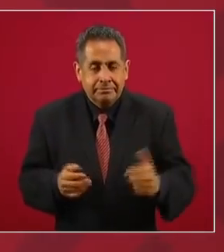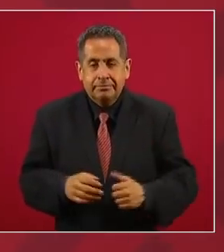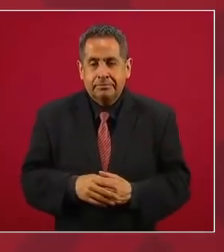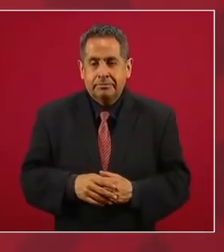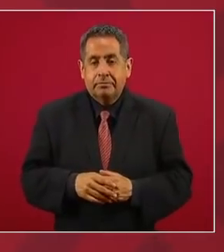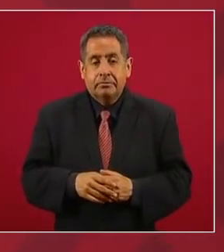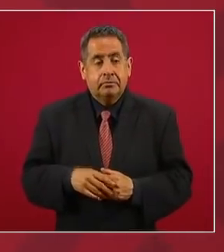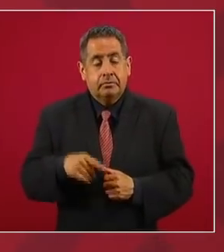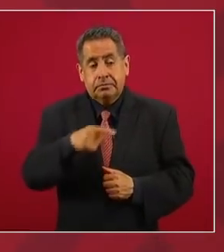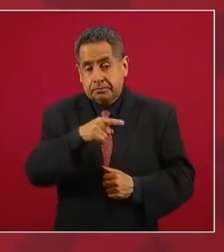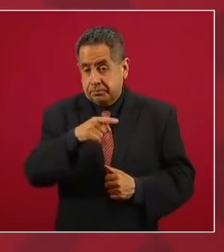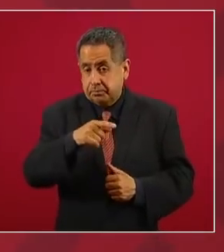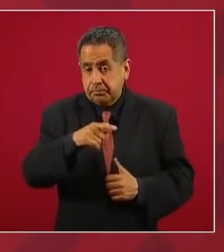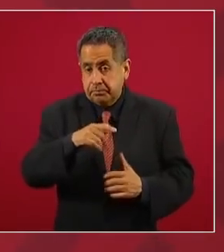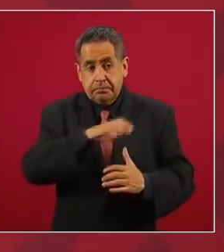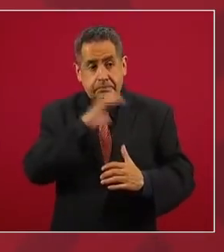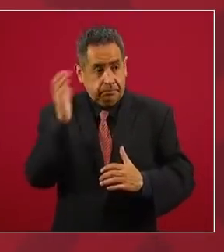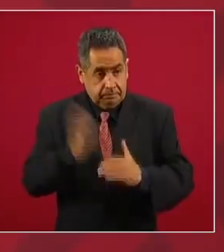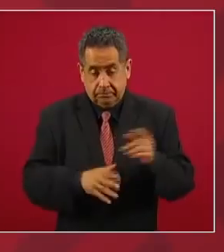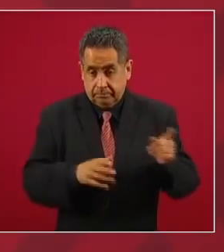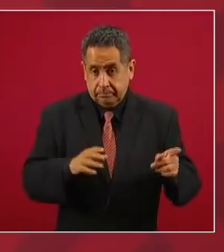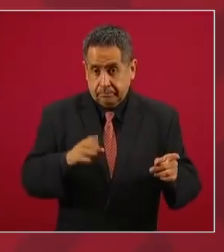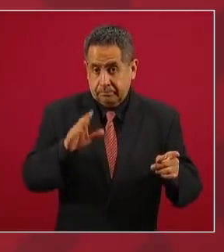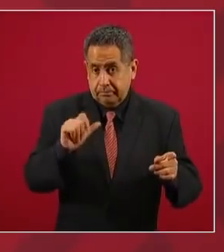Termina Barrios.